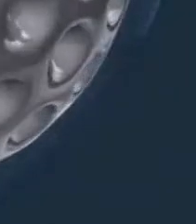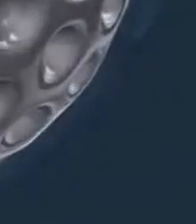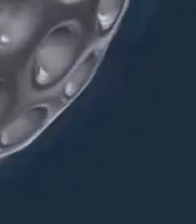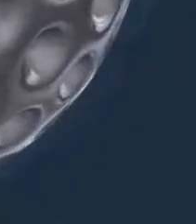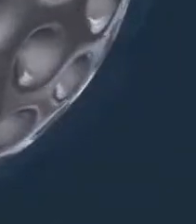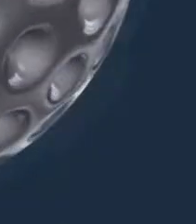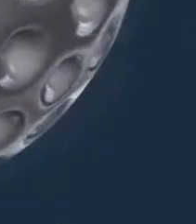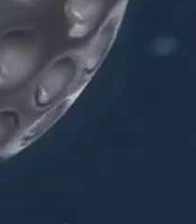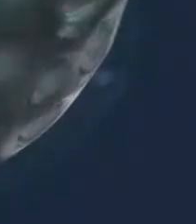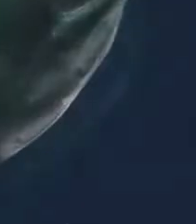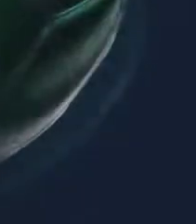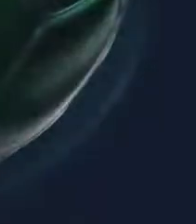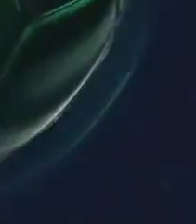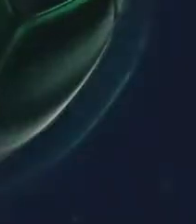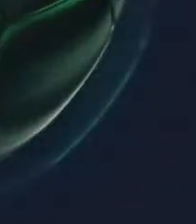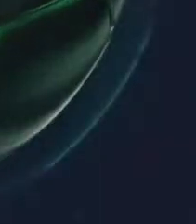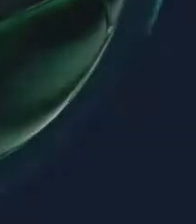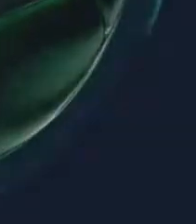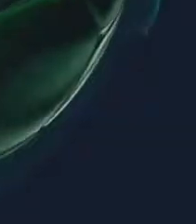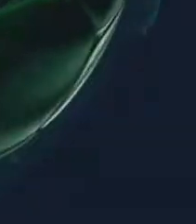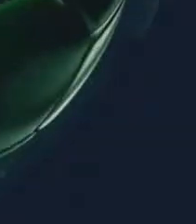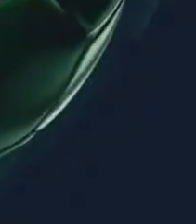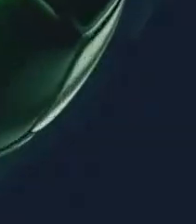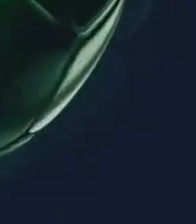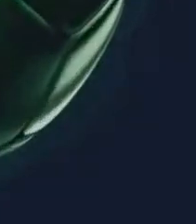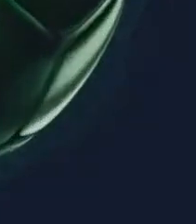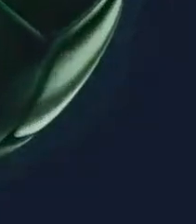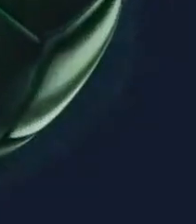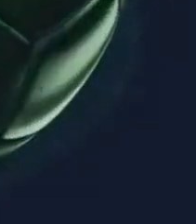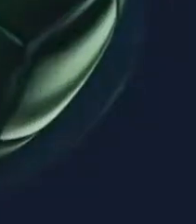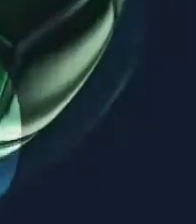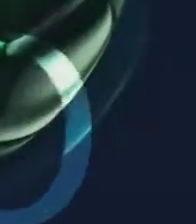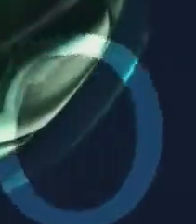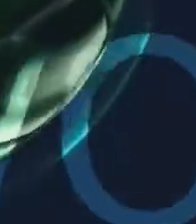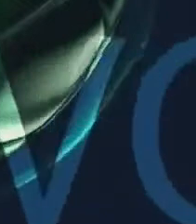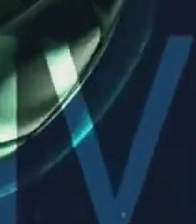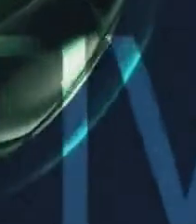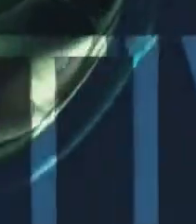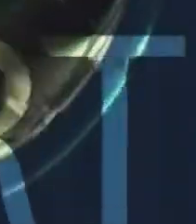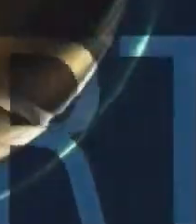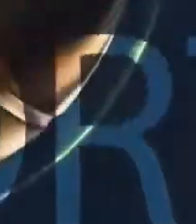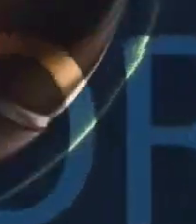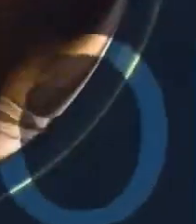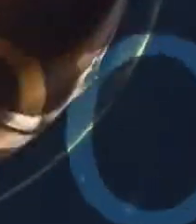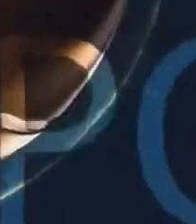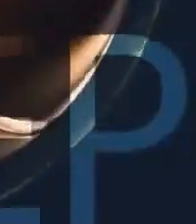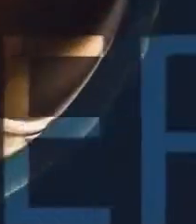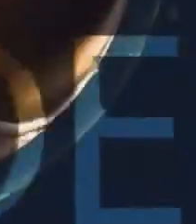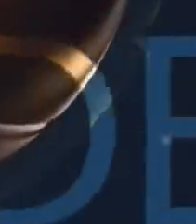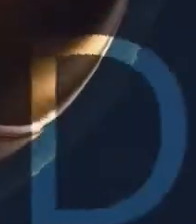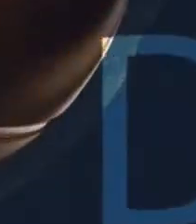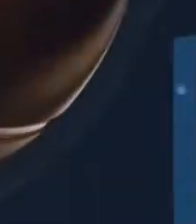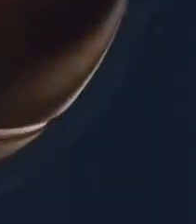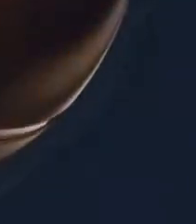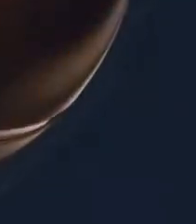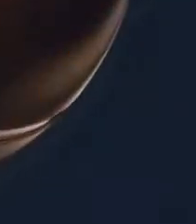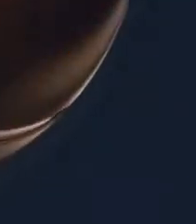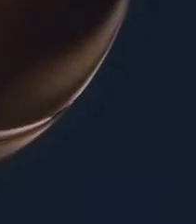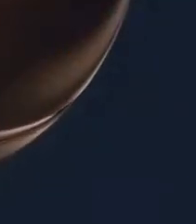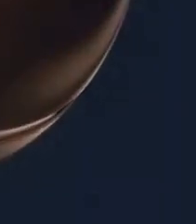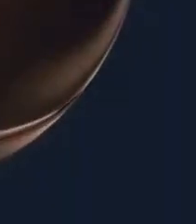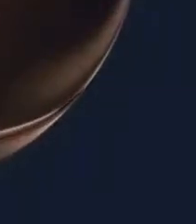welter De la asociación Mundial de boxeo Recordemos Que a inicios Del 2021 Y ante la falta De actividad Del supercampeón Filipino